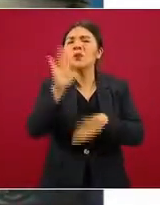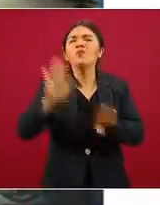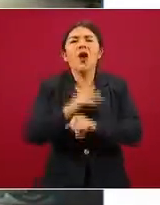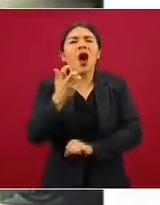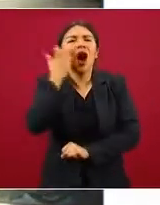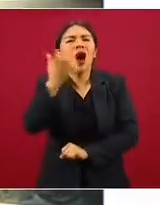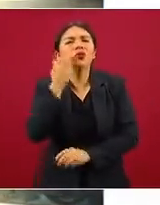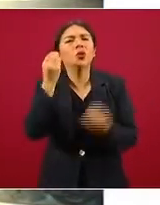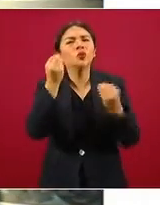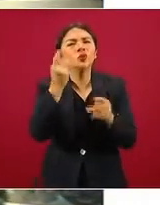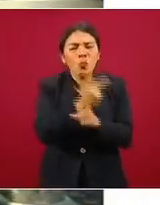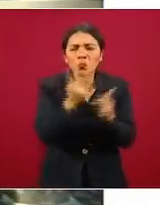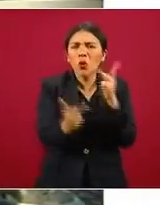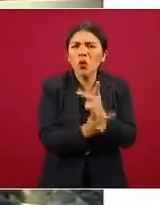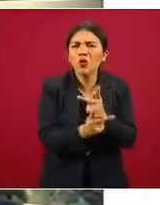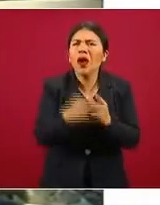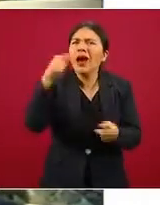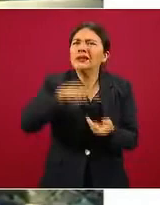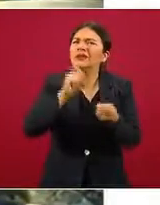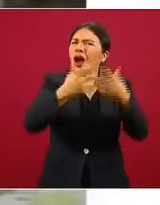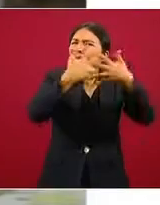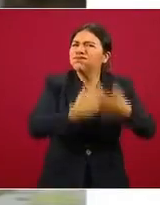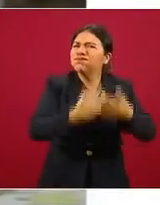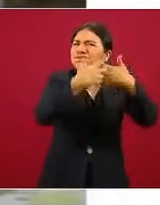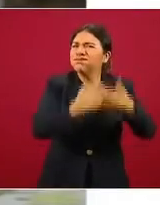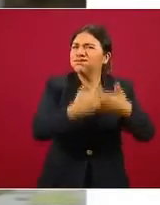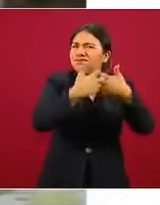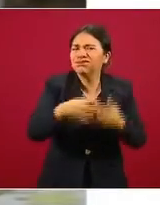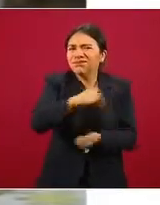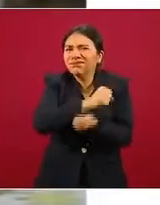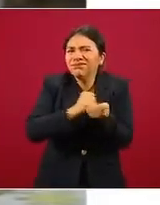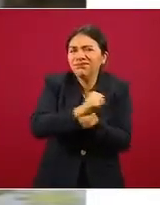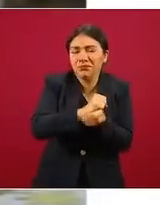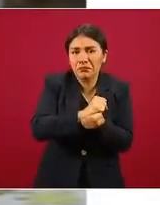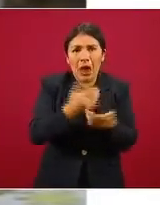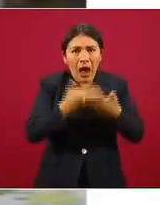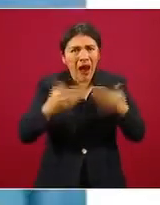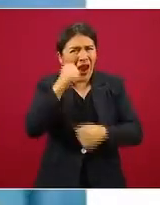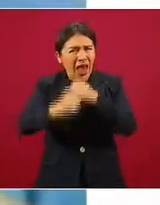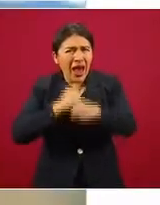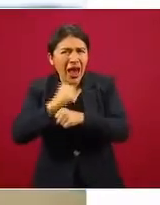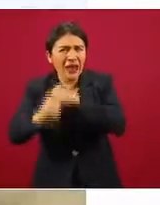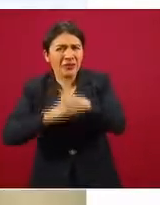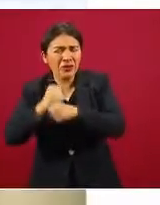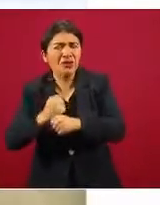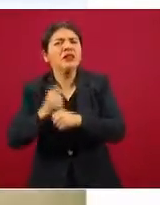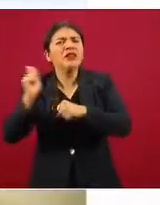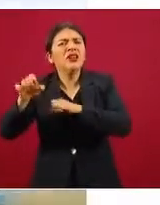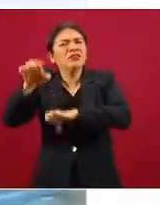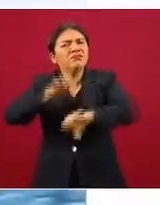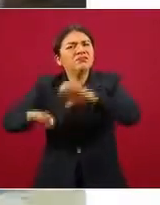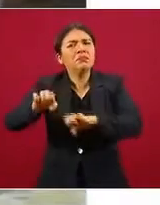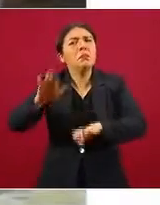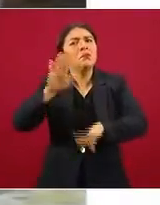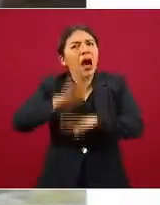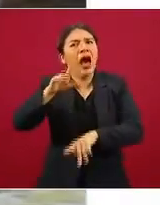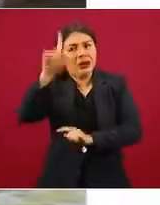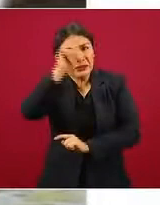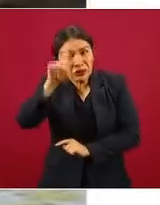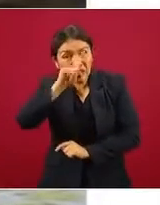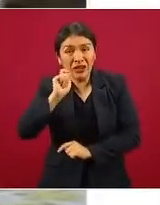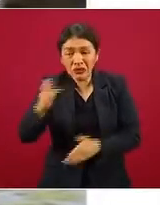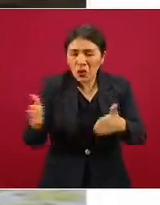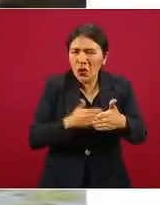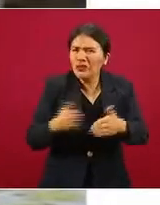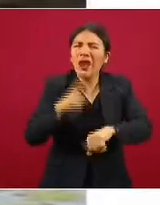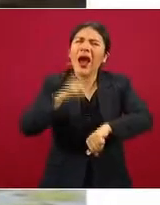abuso en el consumo de productos altamente procesados. Durante todos estos años, la industria se ha encargado de convencernos que cocinar